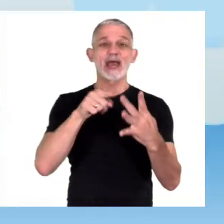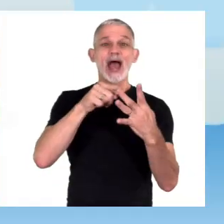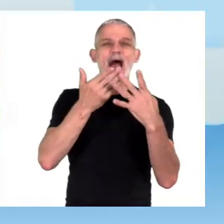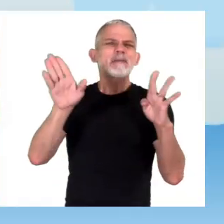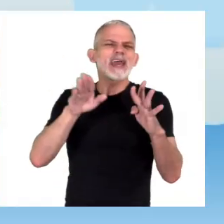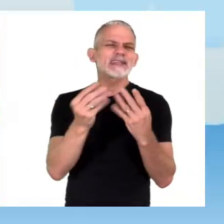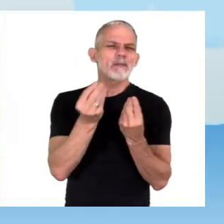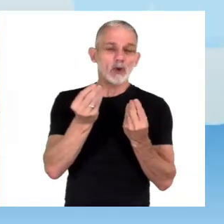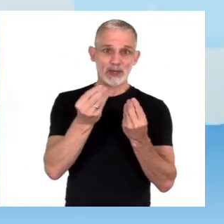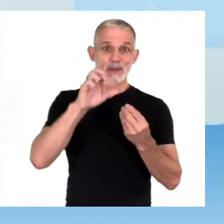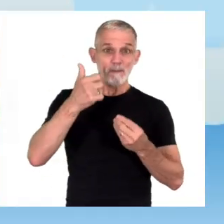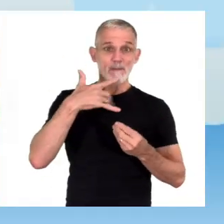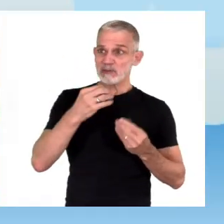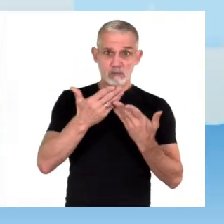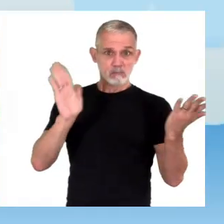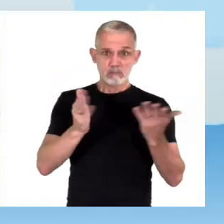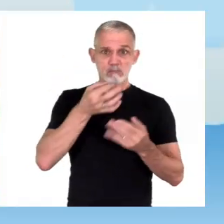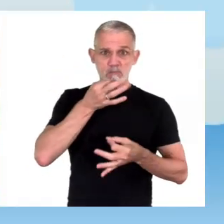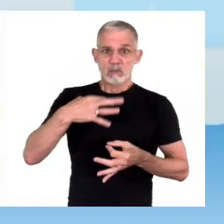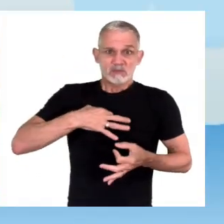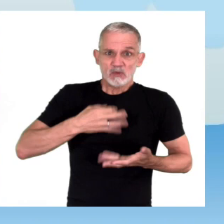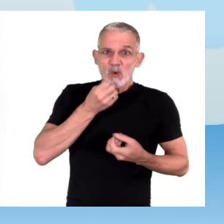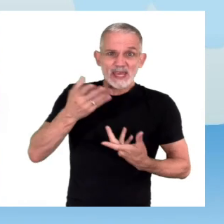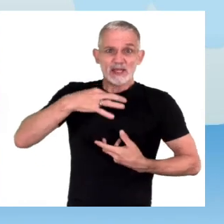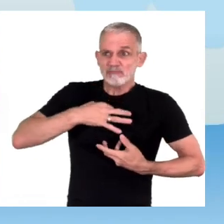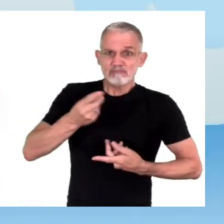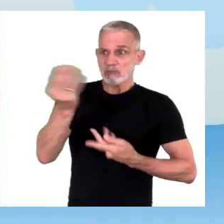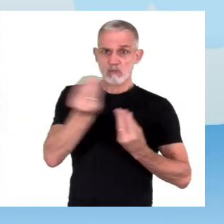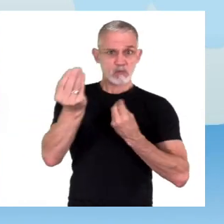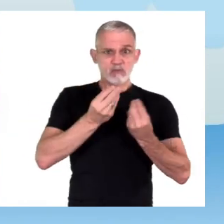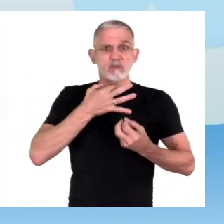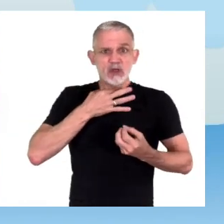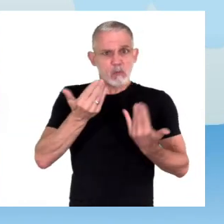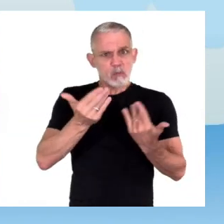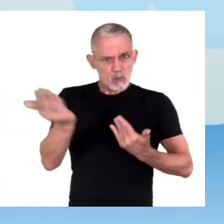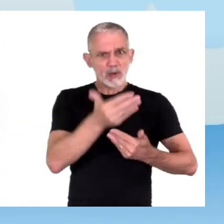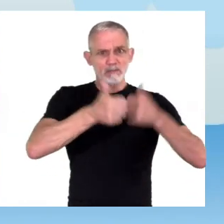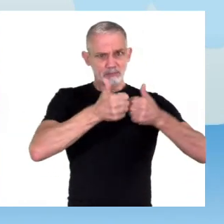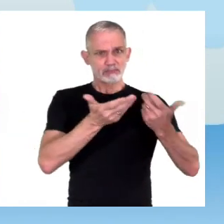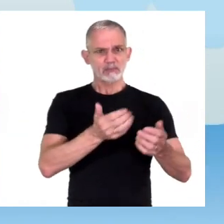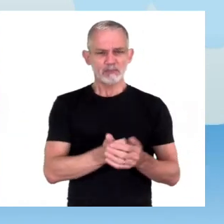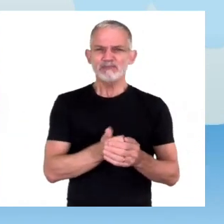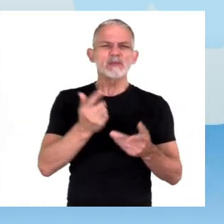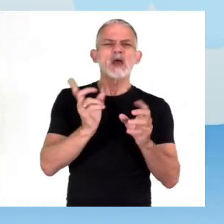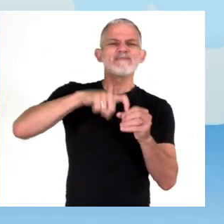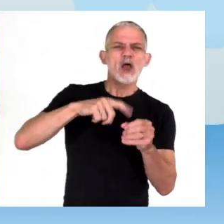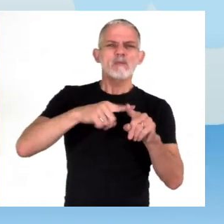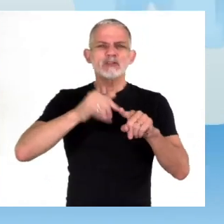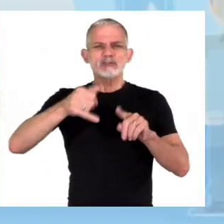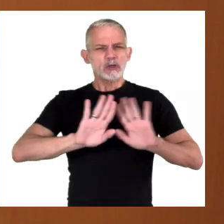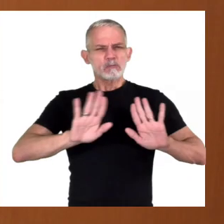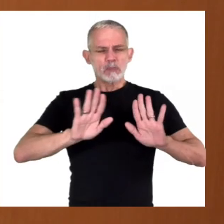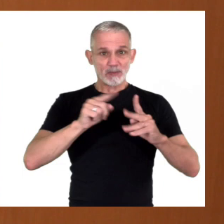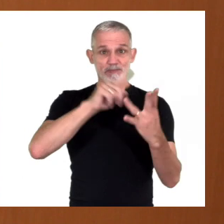Abiertas indica que las PASO están abiertas a la participación de todas las y los ciudadanos que estén habilitados para votar. Sin importar su afiliación